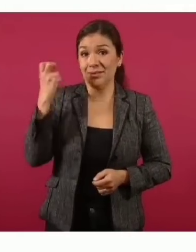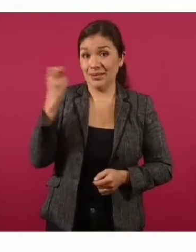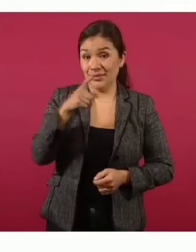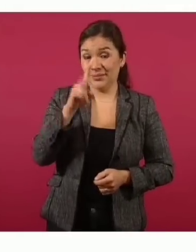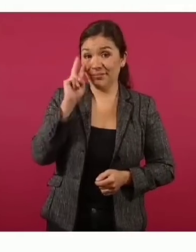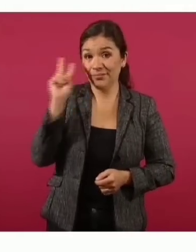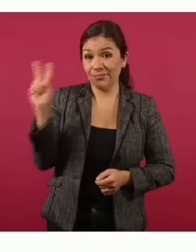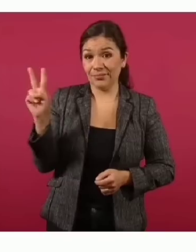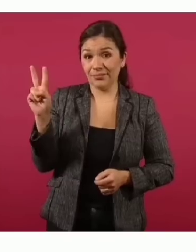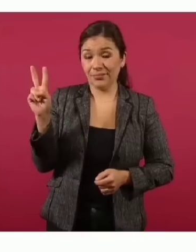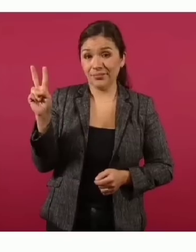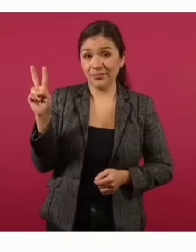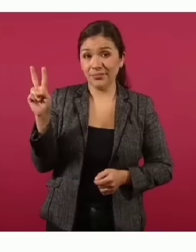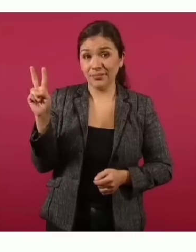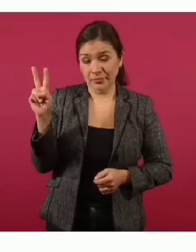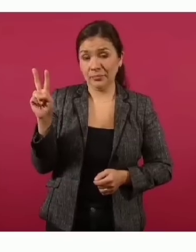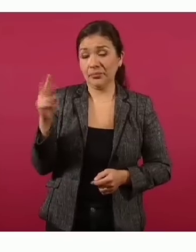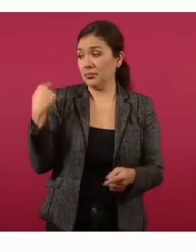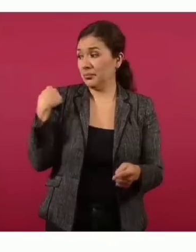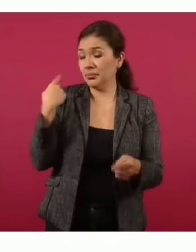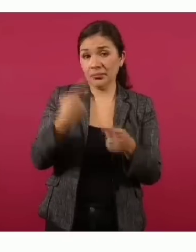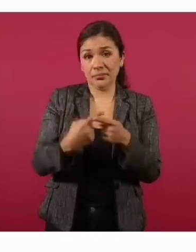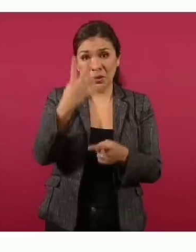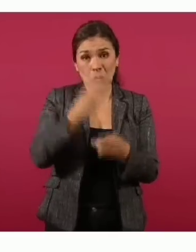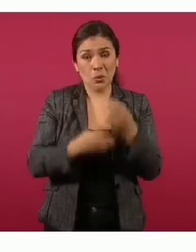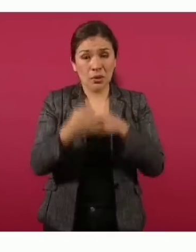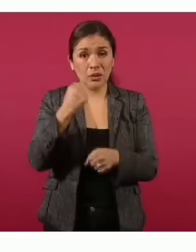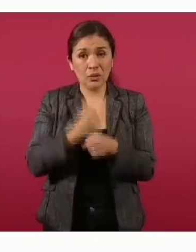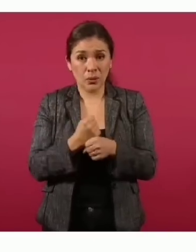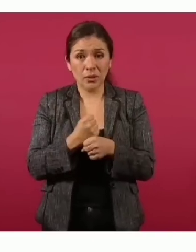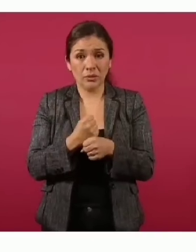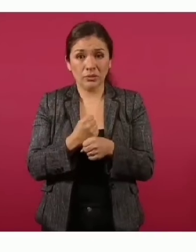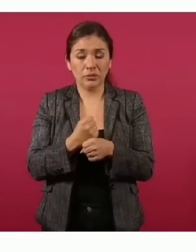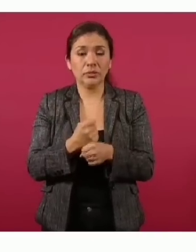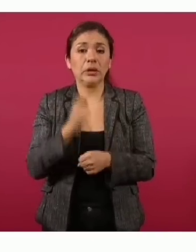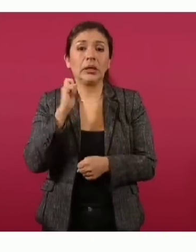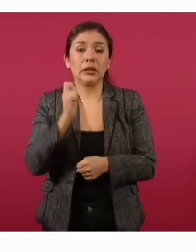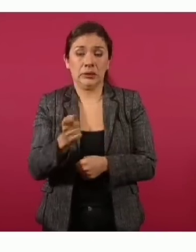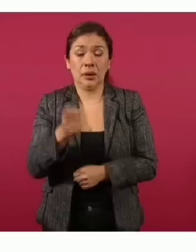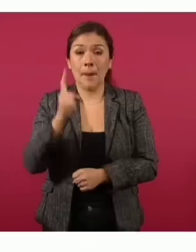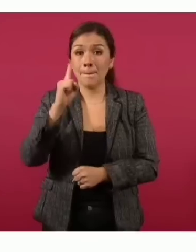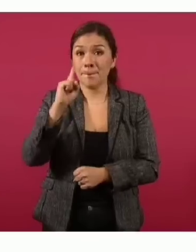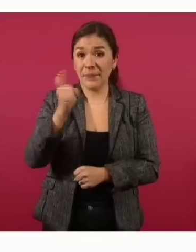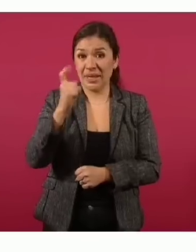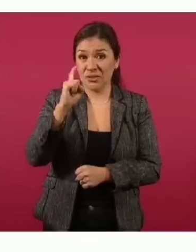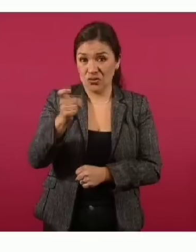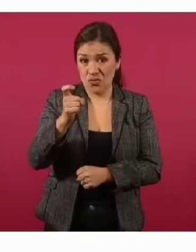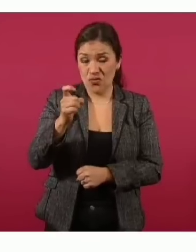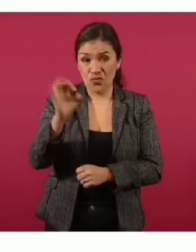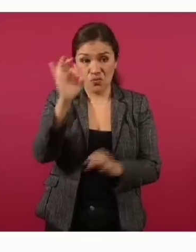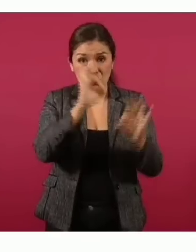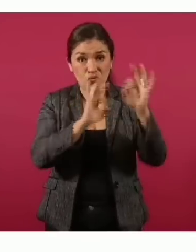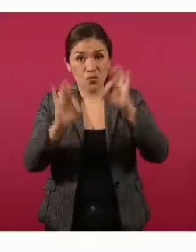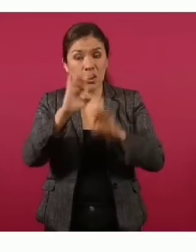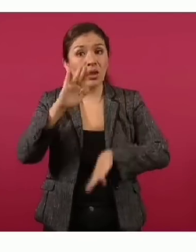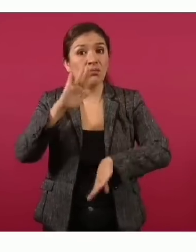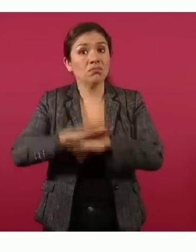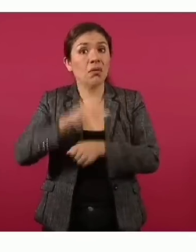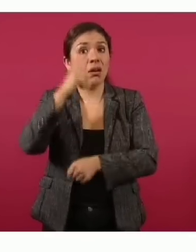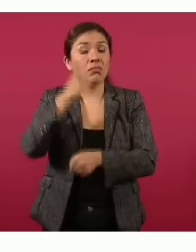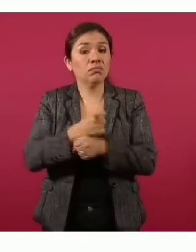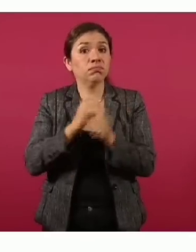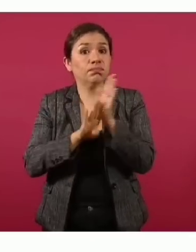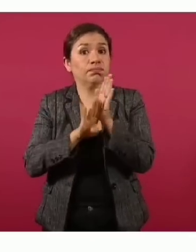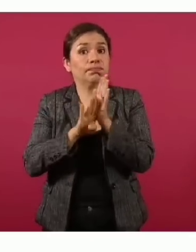Sin duda, en los cuatro años es la moneda que más se ha apreciado